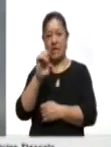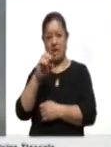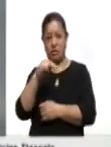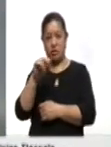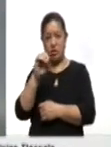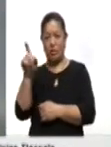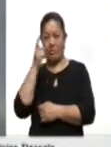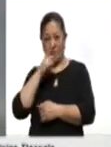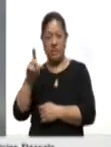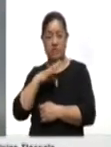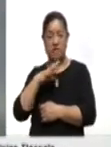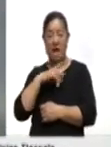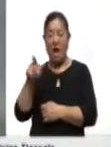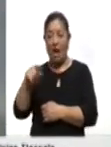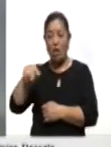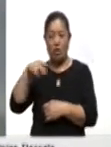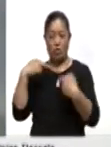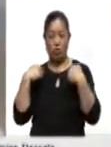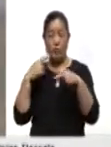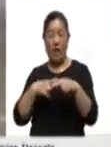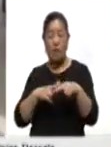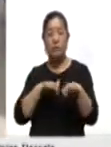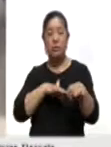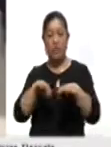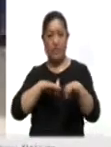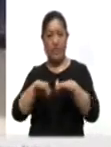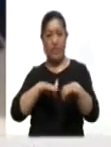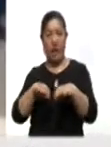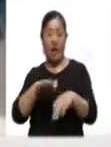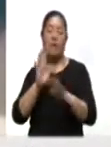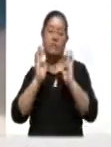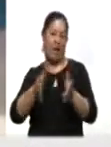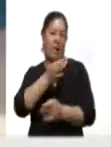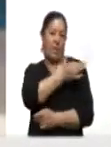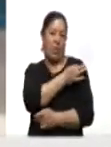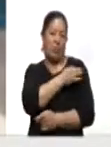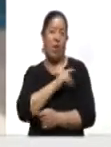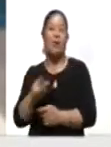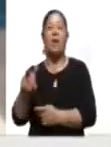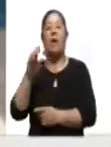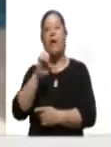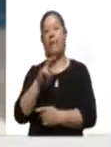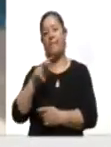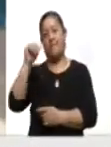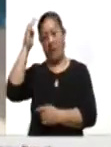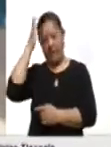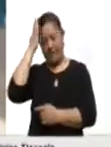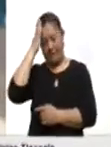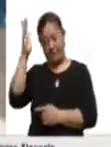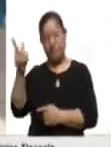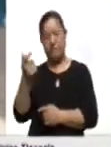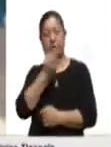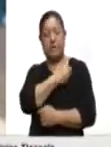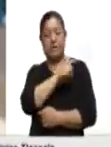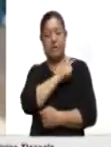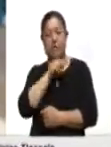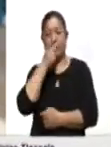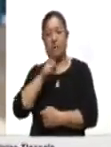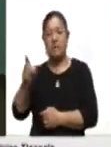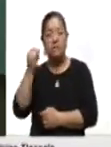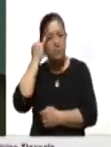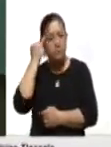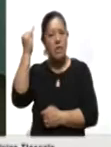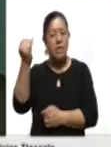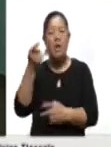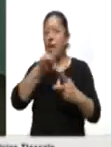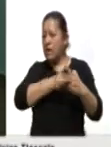en las escuelas de los circuitos que están vacunando. Eira Ruiz, ministra consejera de Salud, explicó que la estrategia fue empezar a vacunar